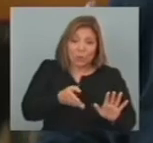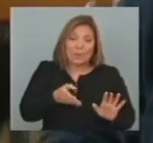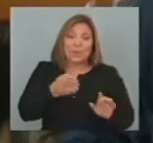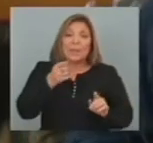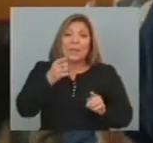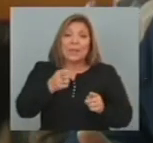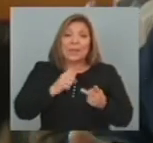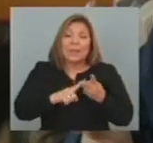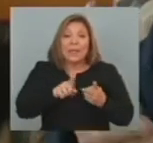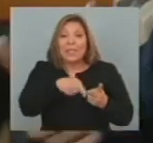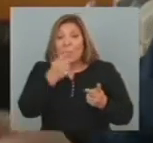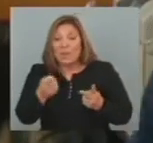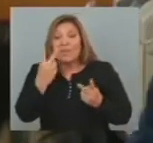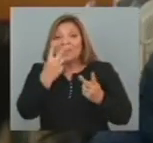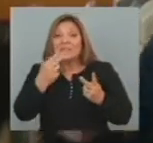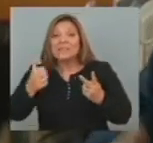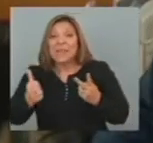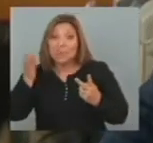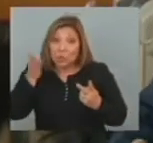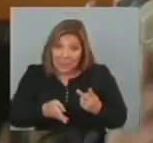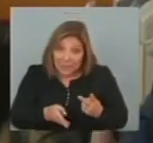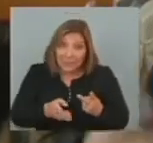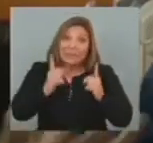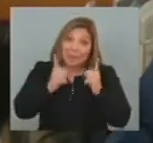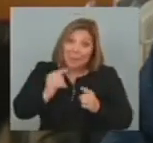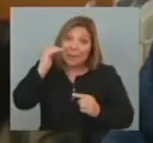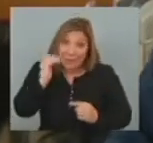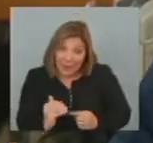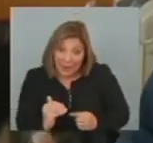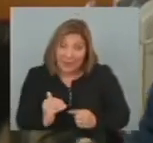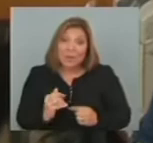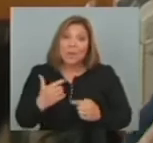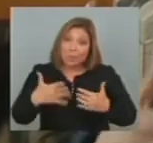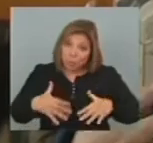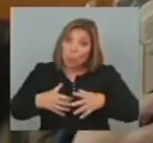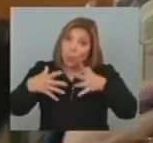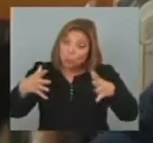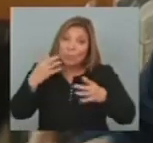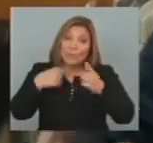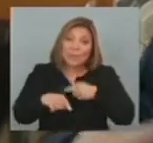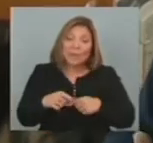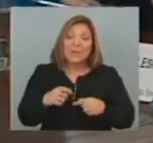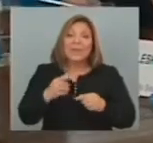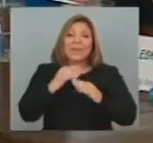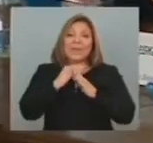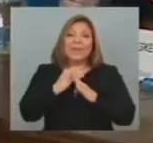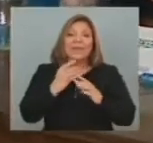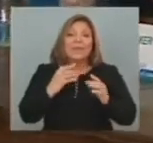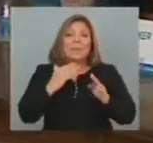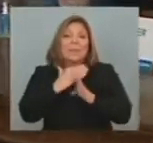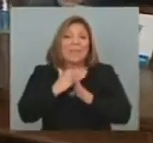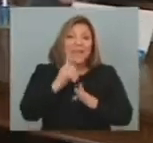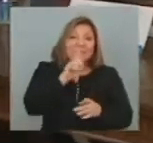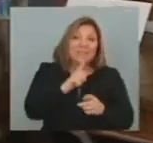situación De pobreza Y luego tiene Un 26% También el menor Pero bastante Y un número importante De capas medias De Vulnerables En la